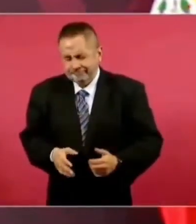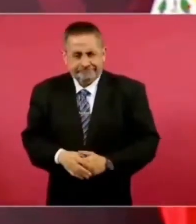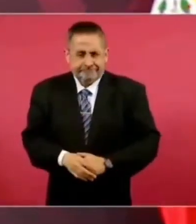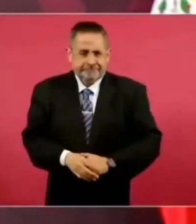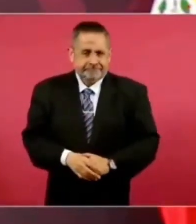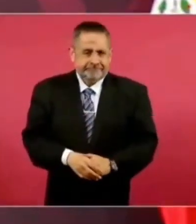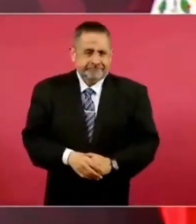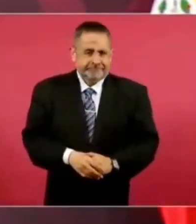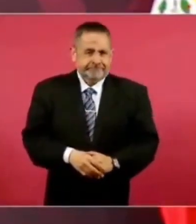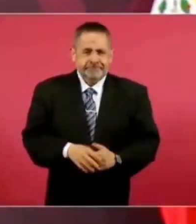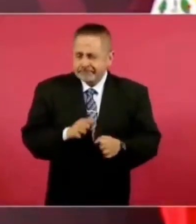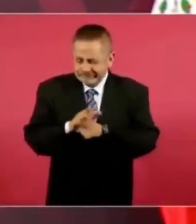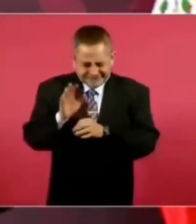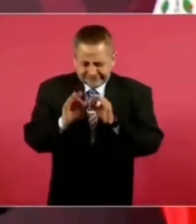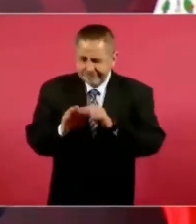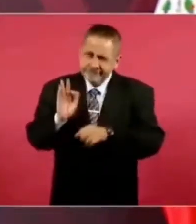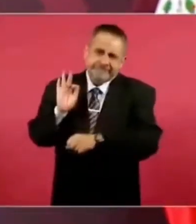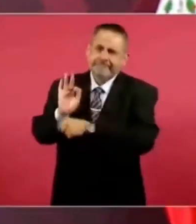¿Cuál?